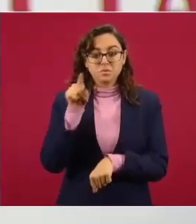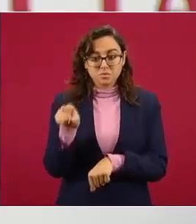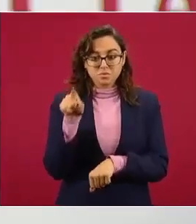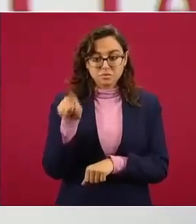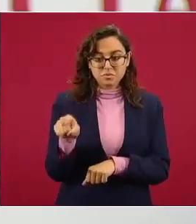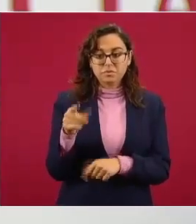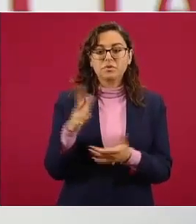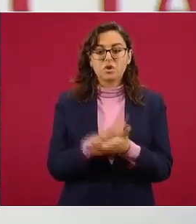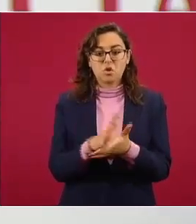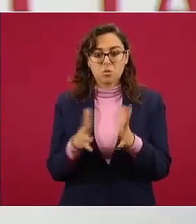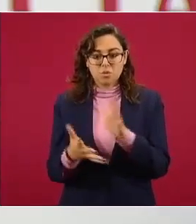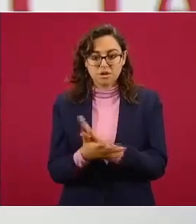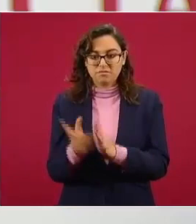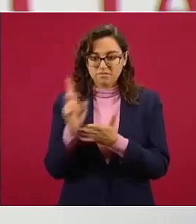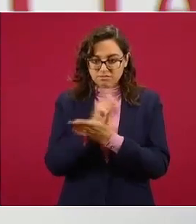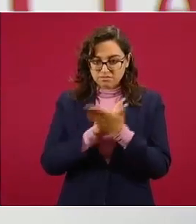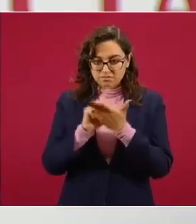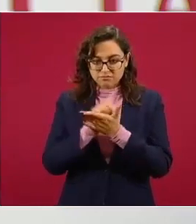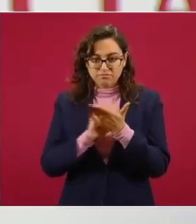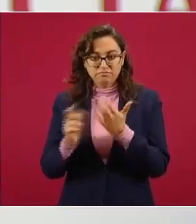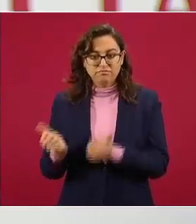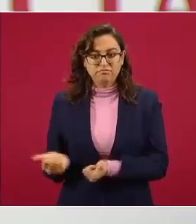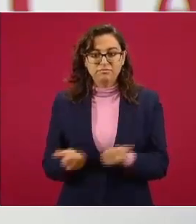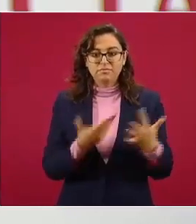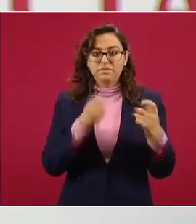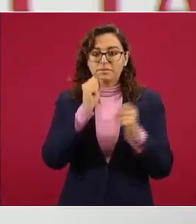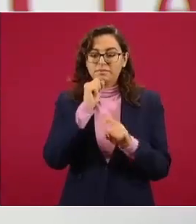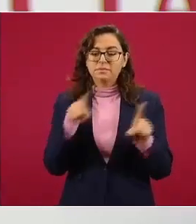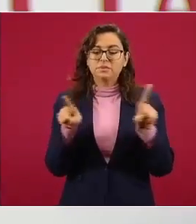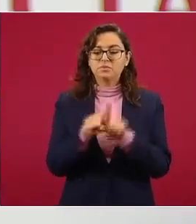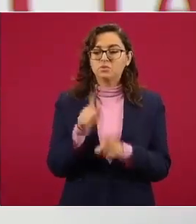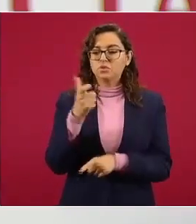narcóticos a Estados Unidos así como lavado de dinero